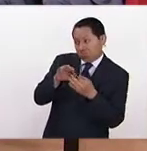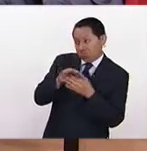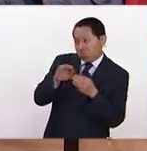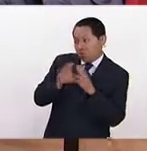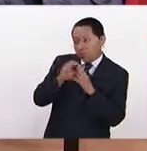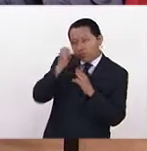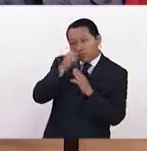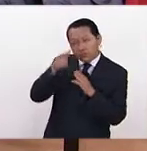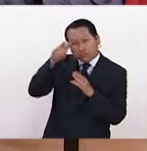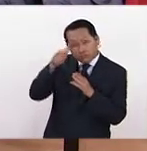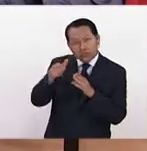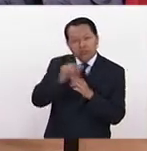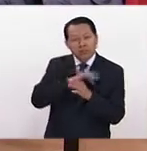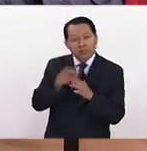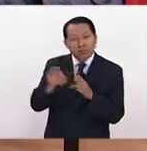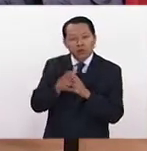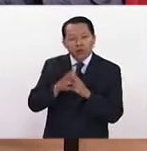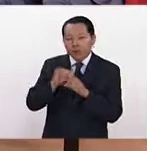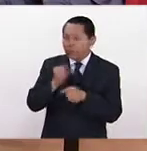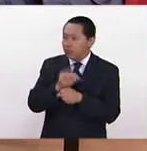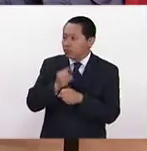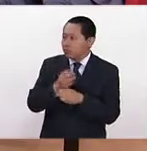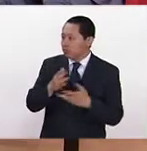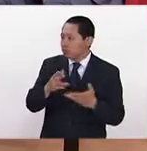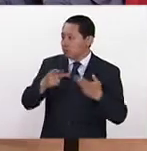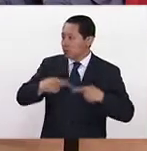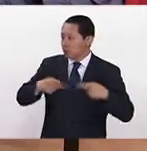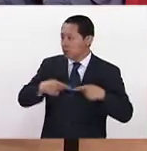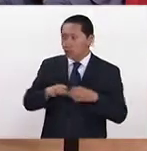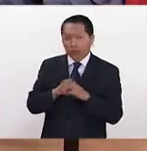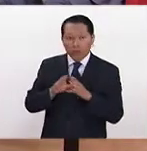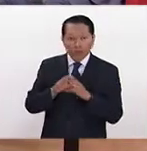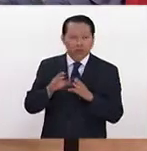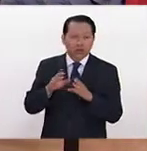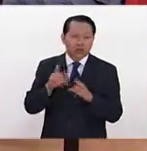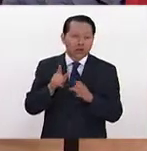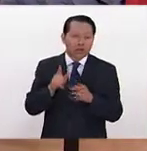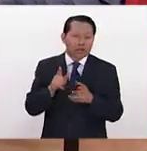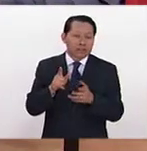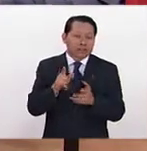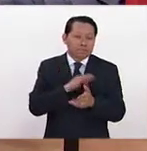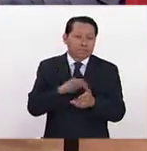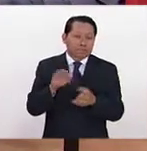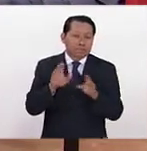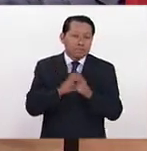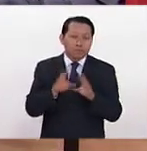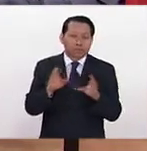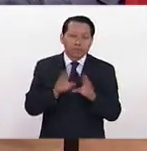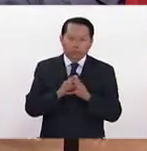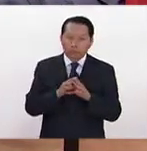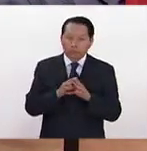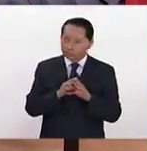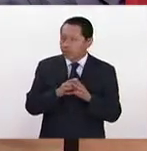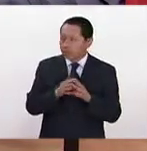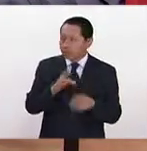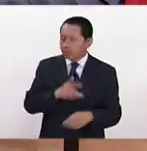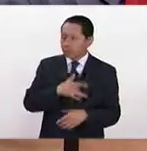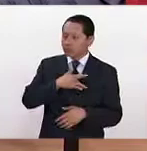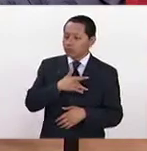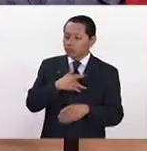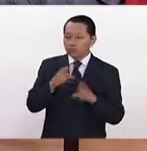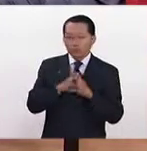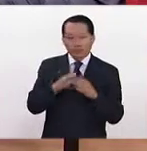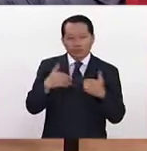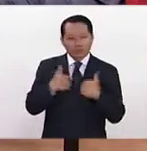impidiendo que la gente, yo lo diría, la gente tenga la capacidad de condolerte, de